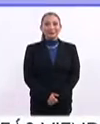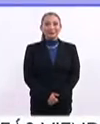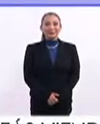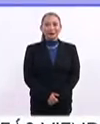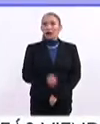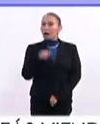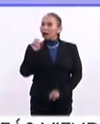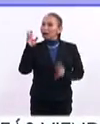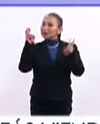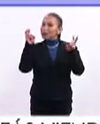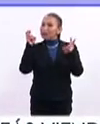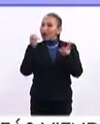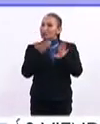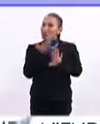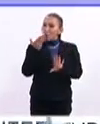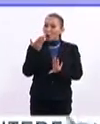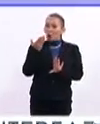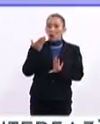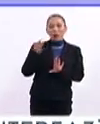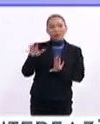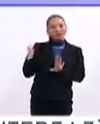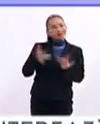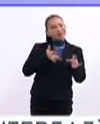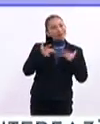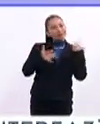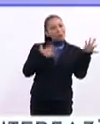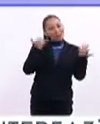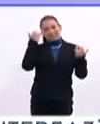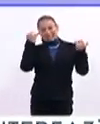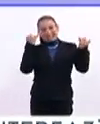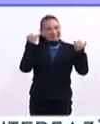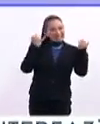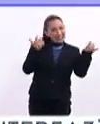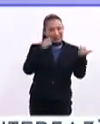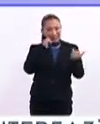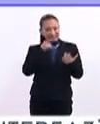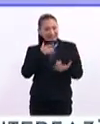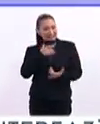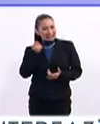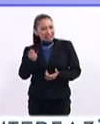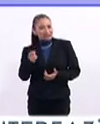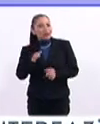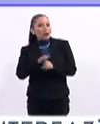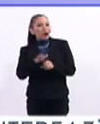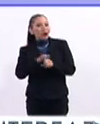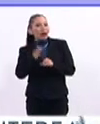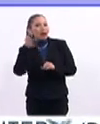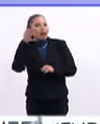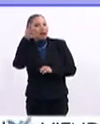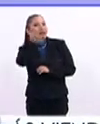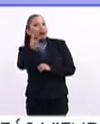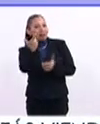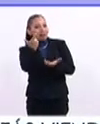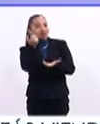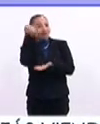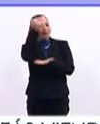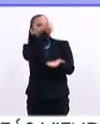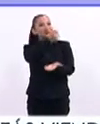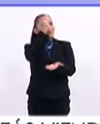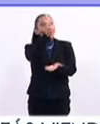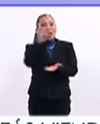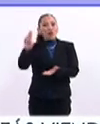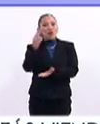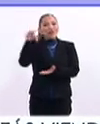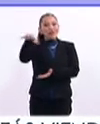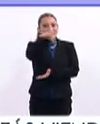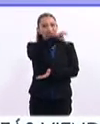Un tema que ha generado muchísima polémica, pero también inquietudes, precisamente cuáles van a ser los presupuestos de las